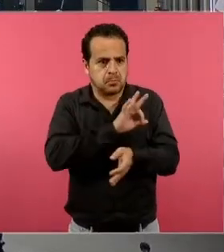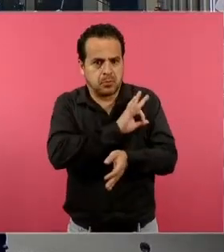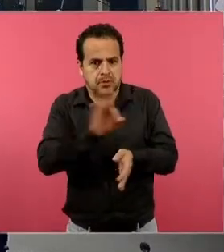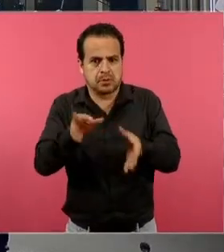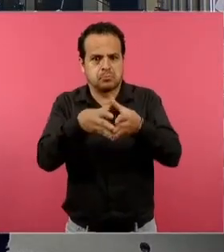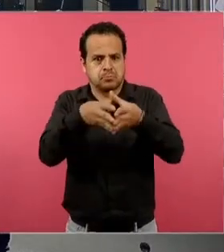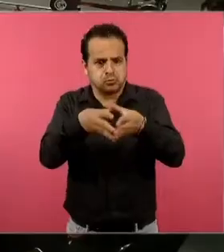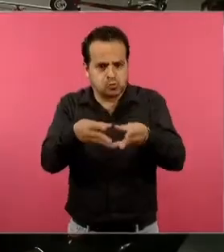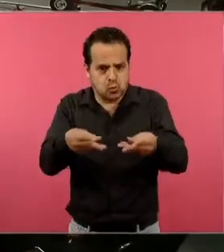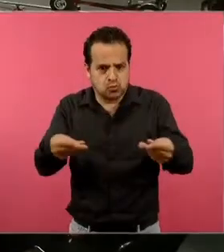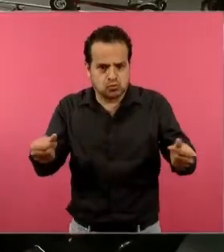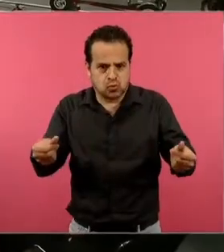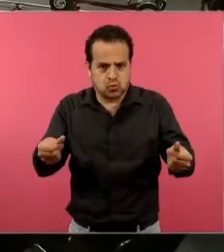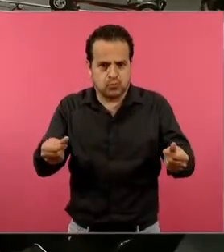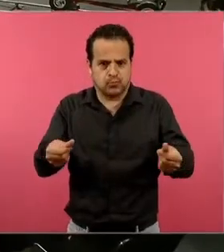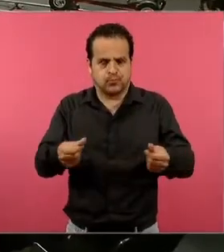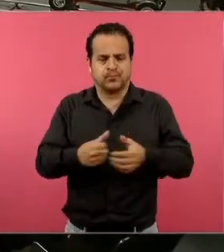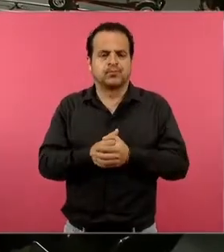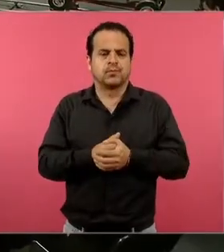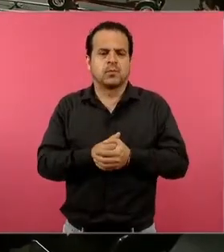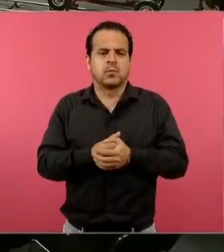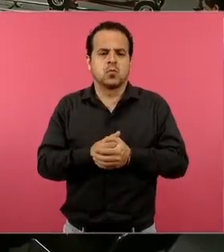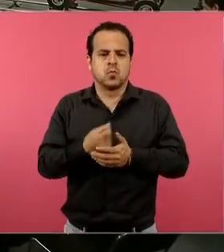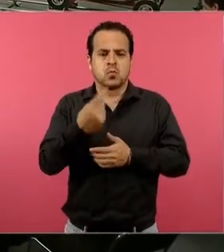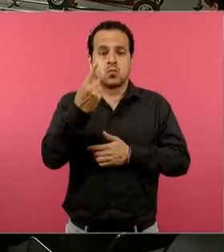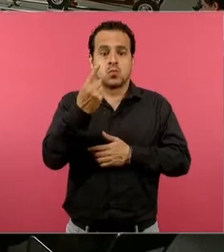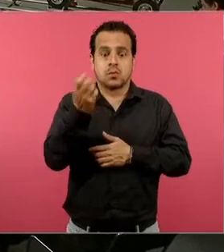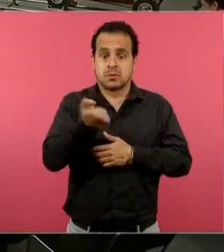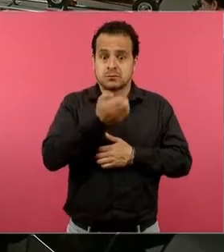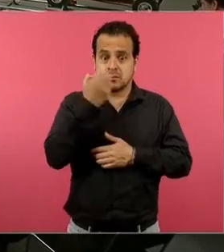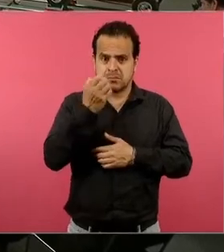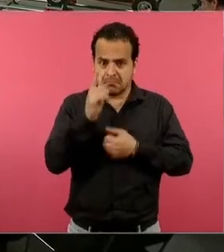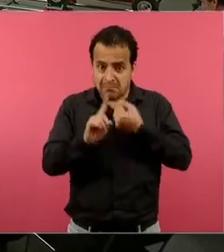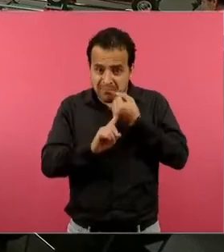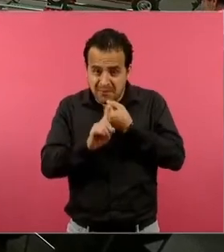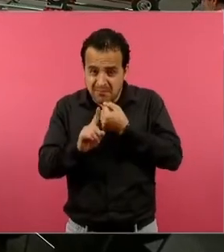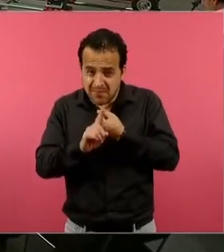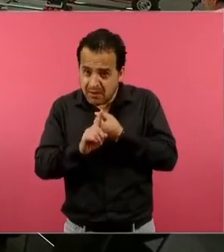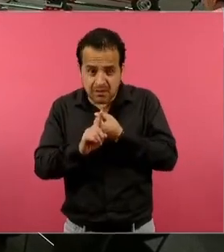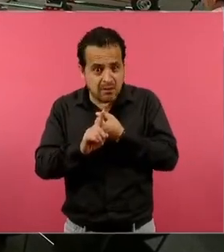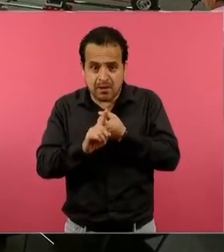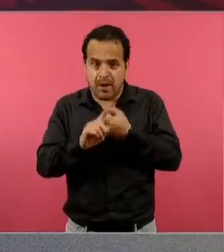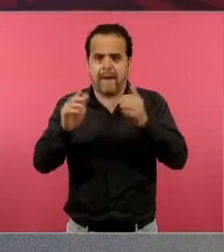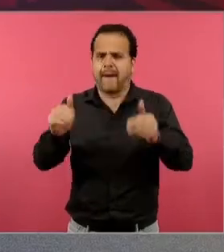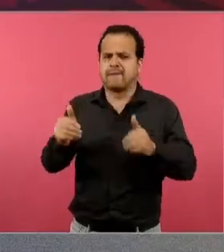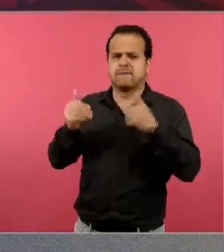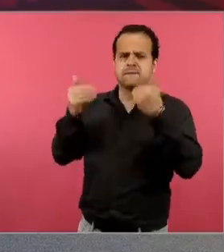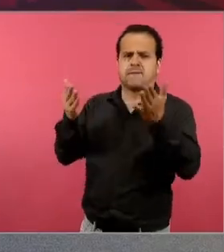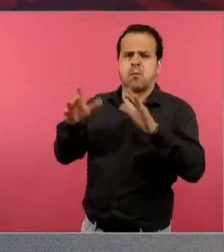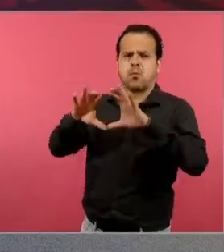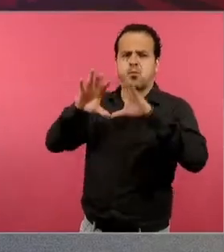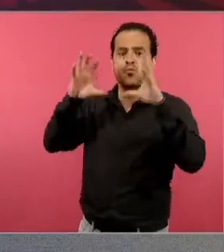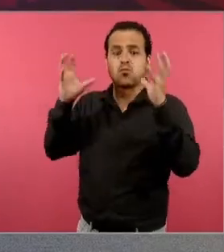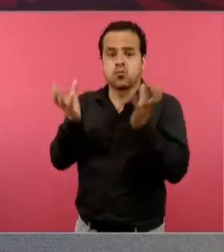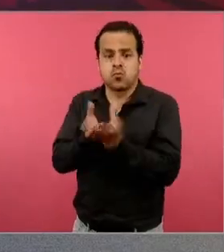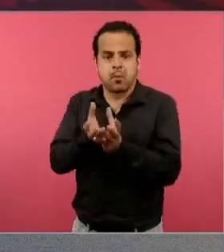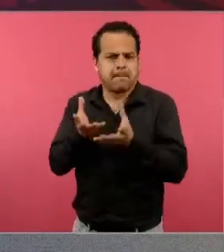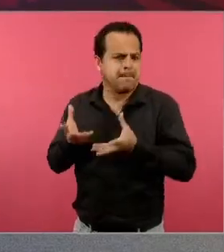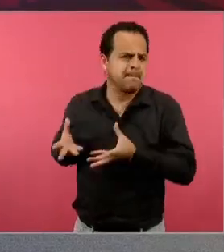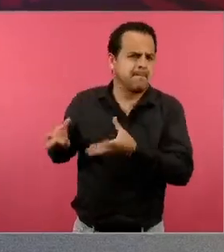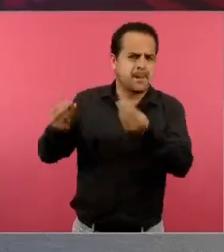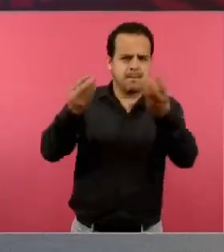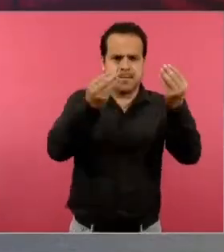no es de una escuela o problema de una escuela, es un problema que vivimos muchísimos, muchísimas personas.